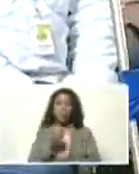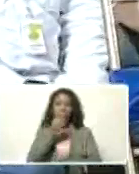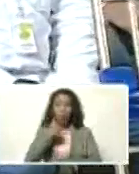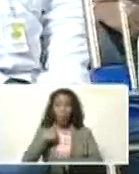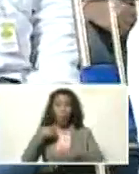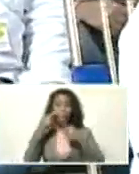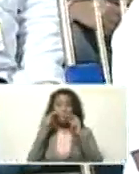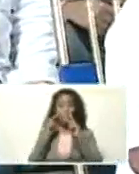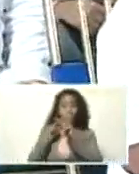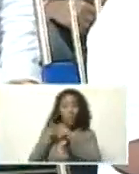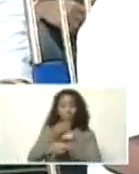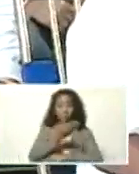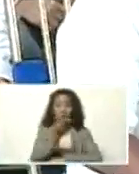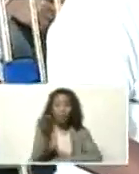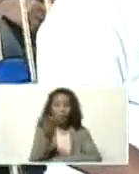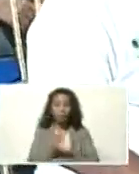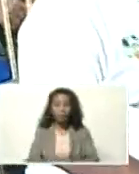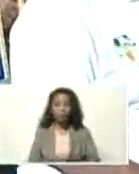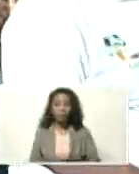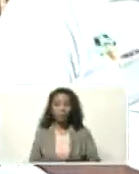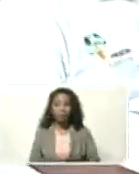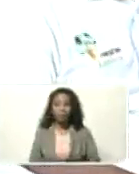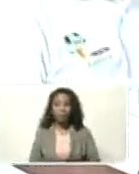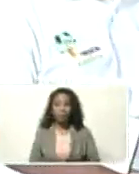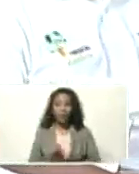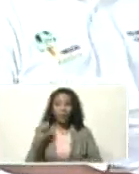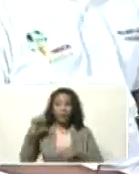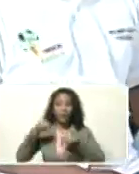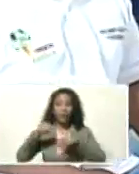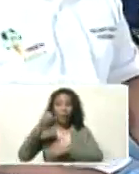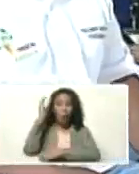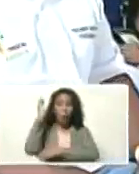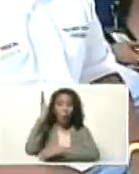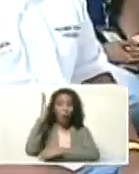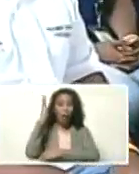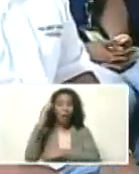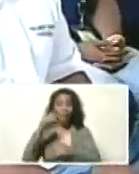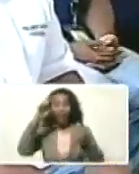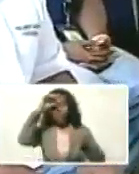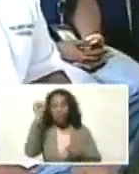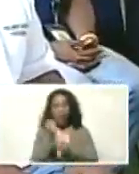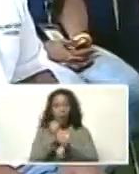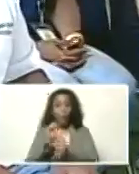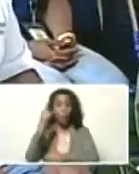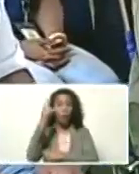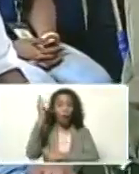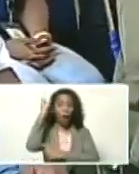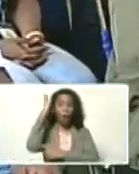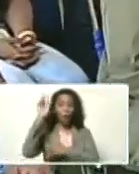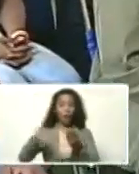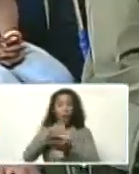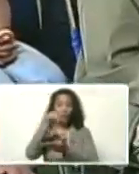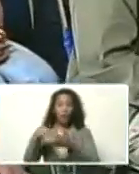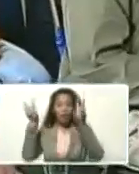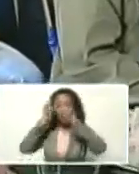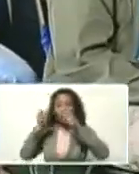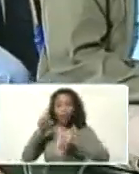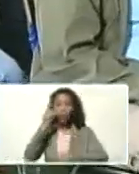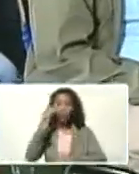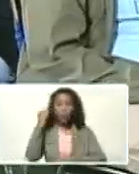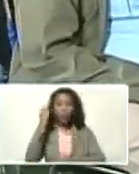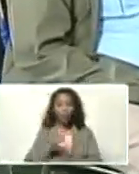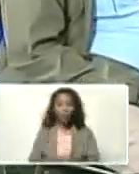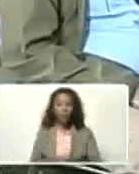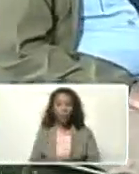pendiente de ustedes de esta jornada de trabajo en el primer Congreso Nacional de Investigadores y investigadoras